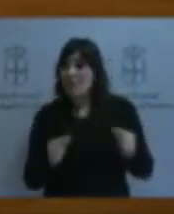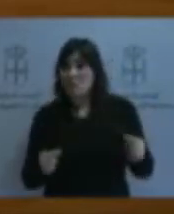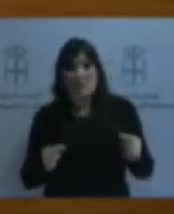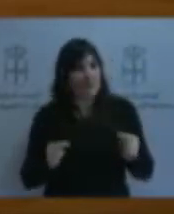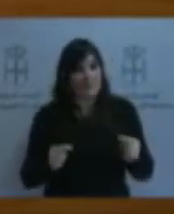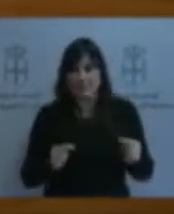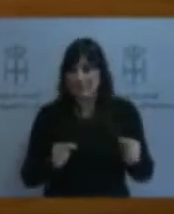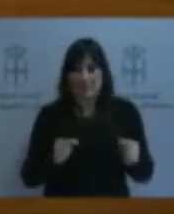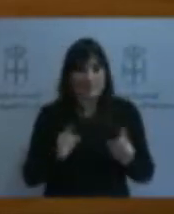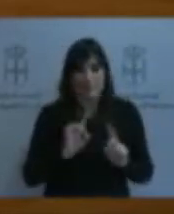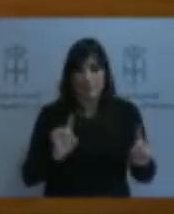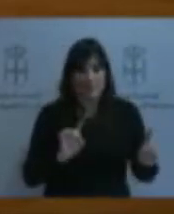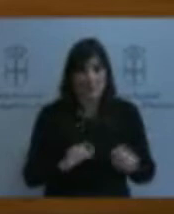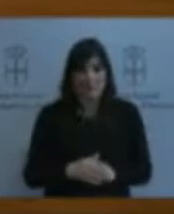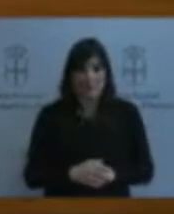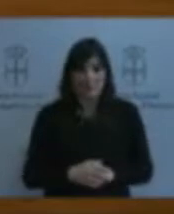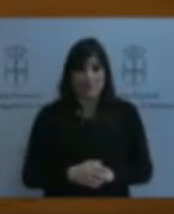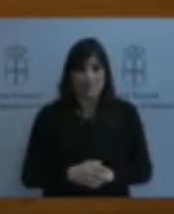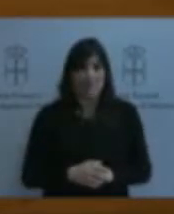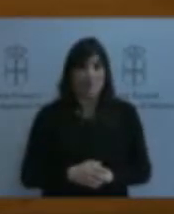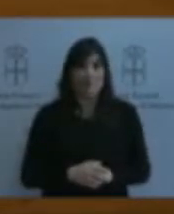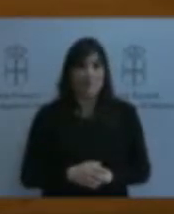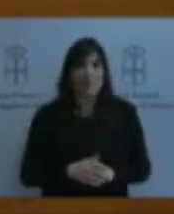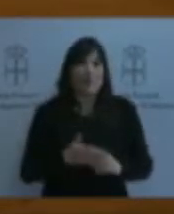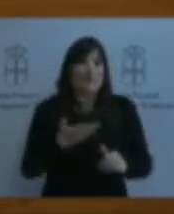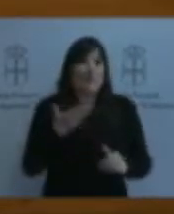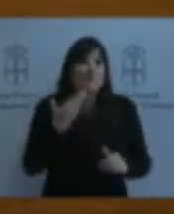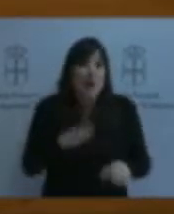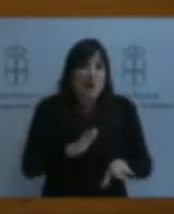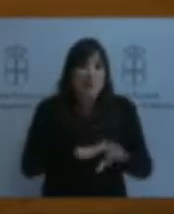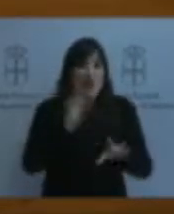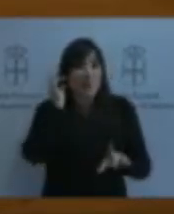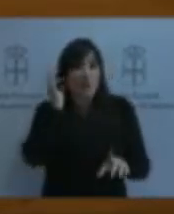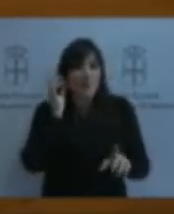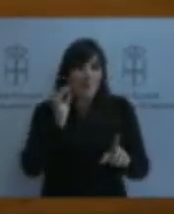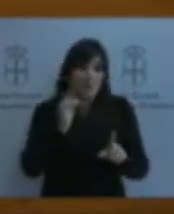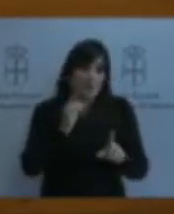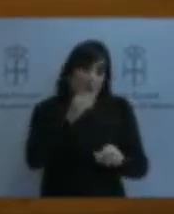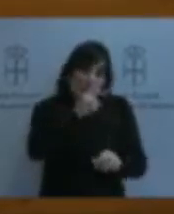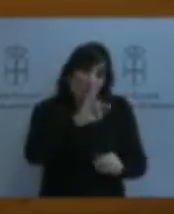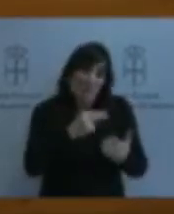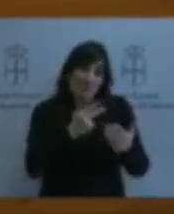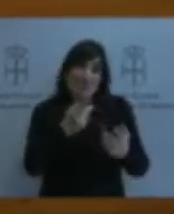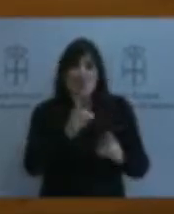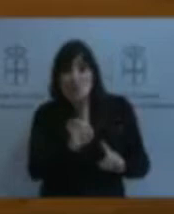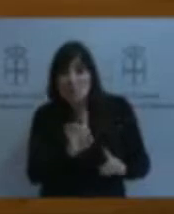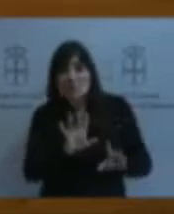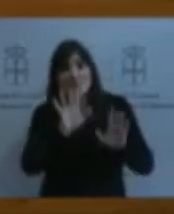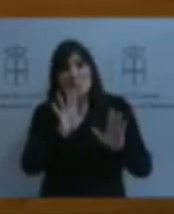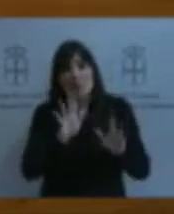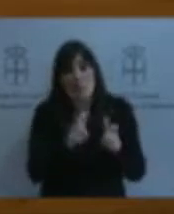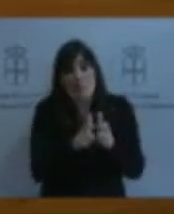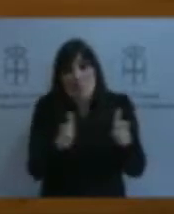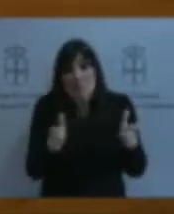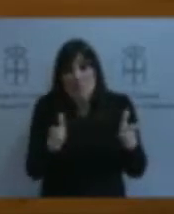No es que fuera mal para las mujeres en el 2017, pero no tiene un crecimiento. La actividad pesquera en